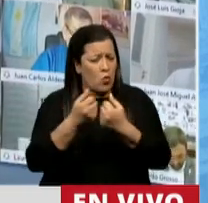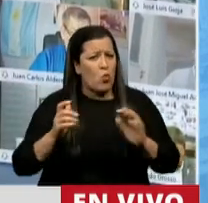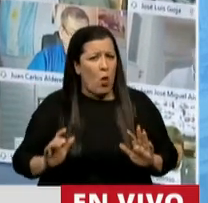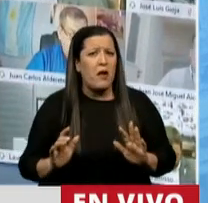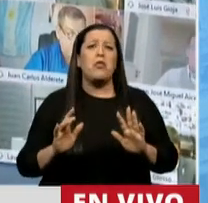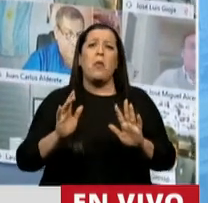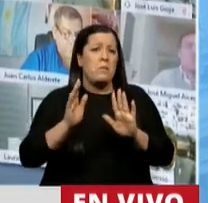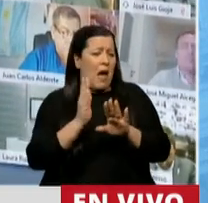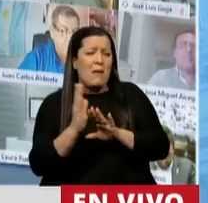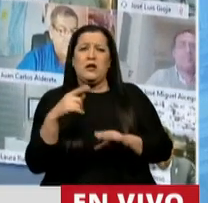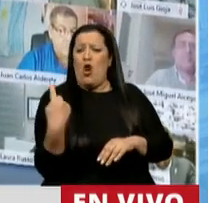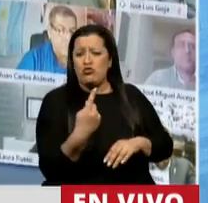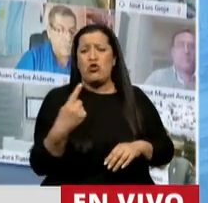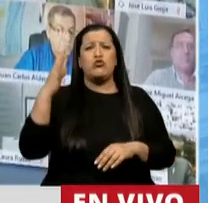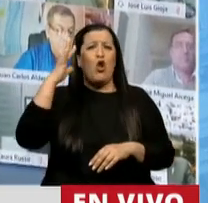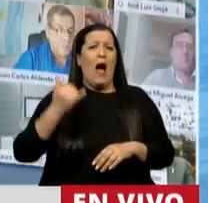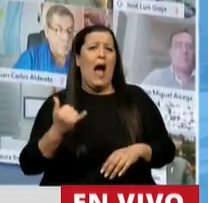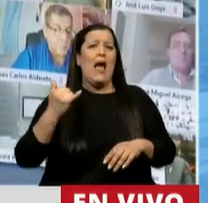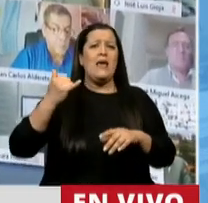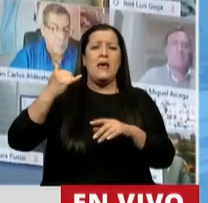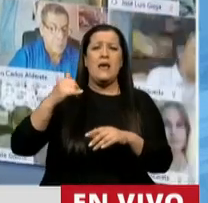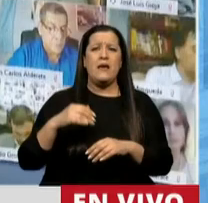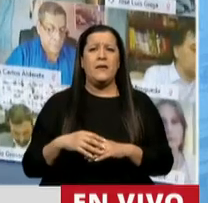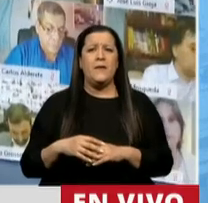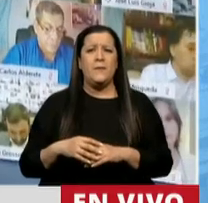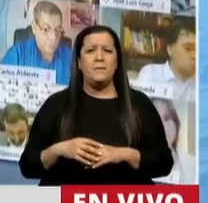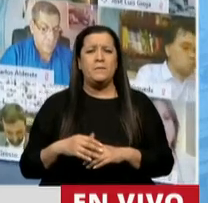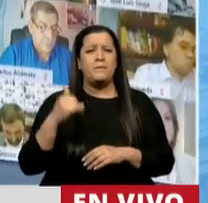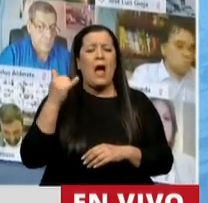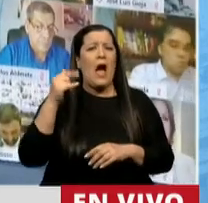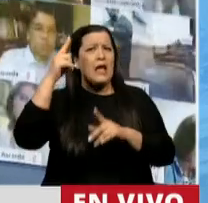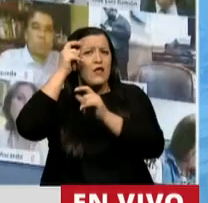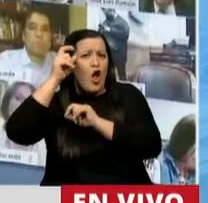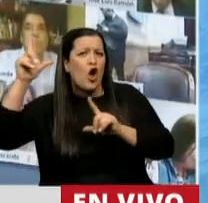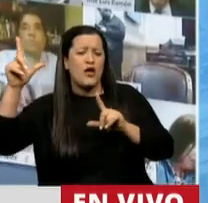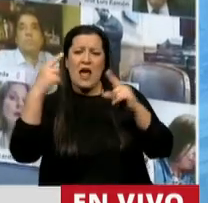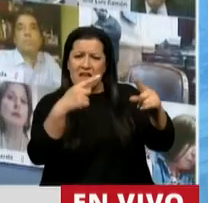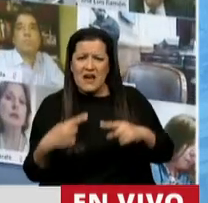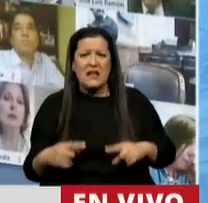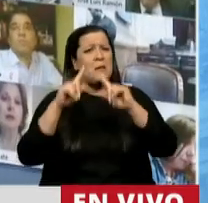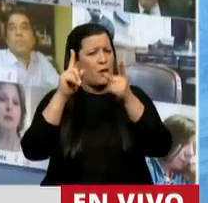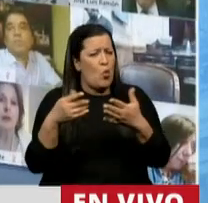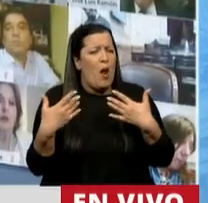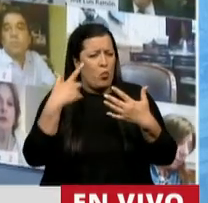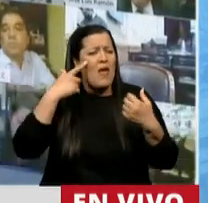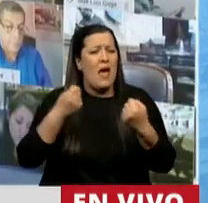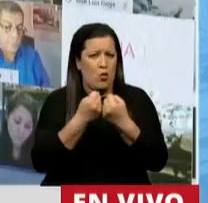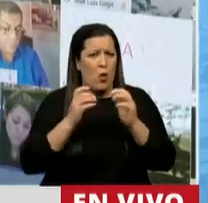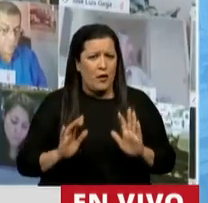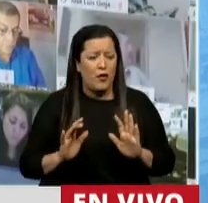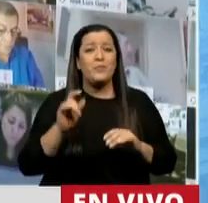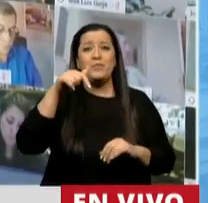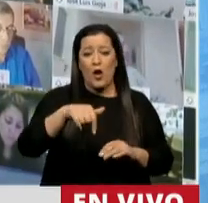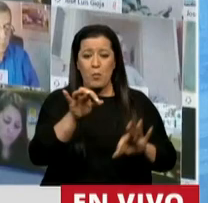que cada cual mantenga sus convicciones. En este proyecto en particular